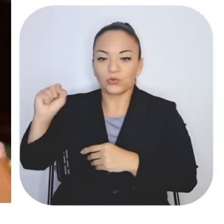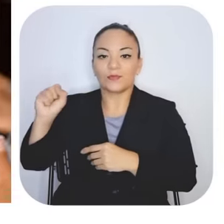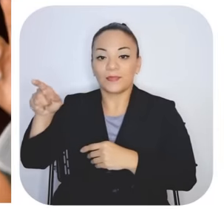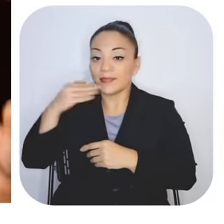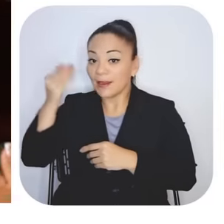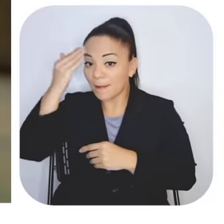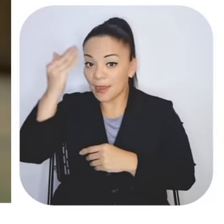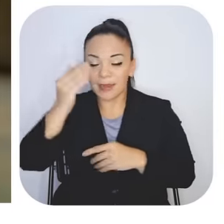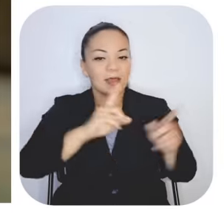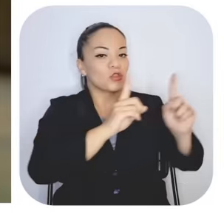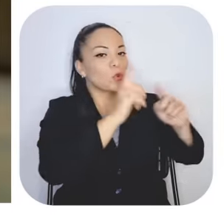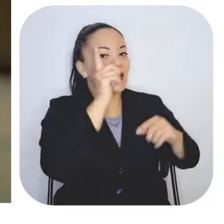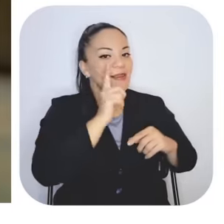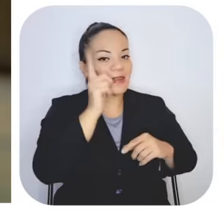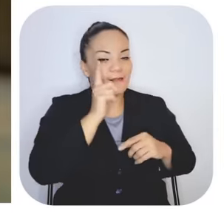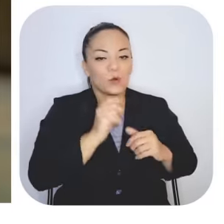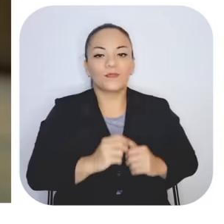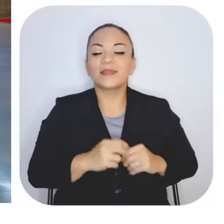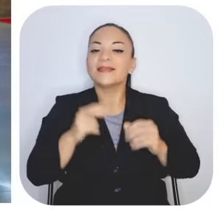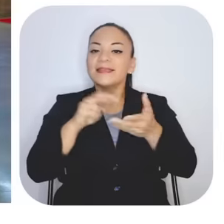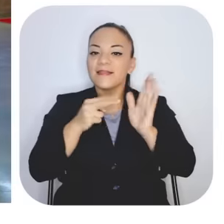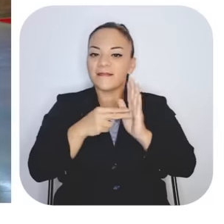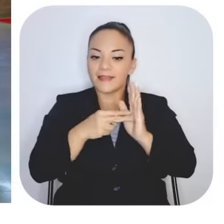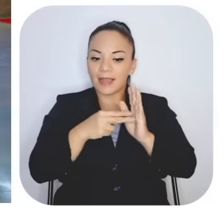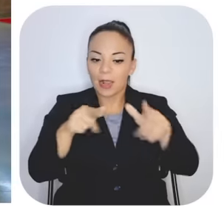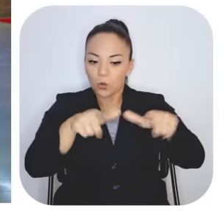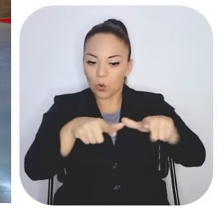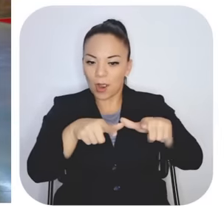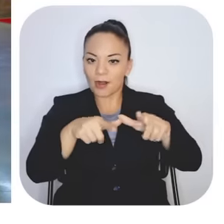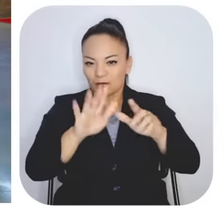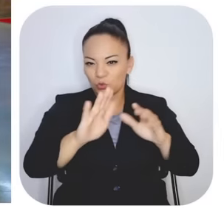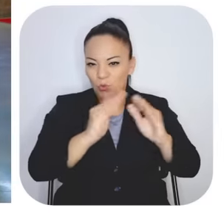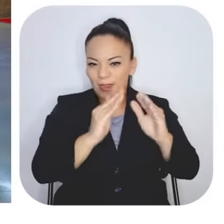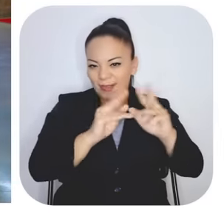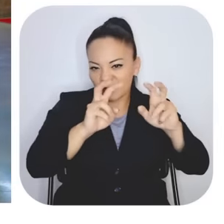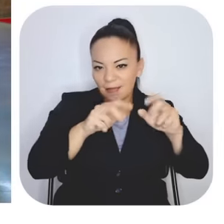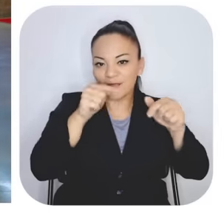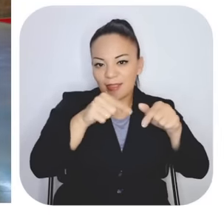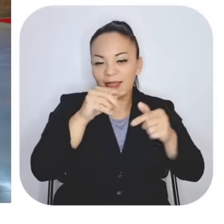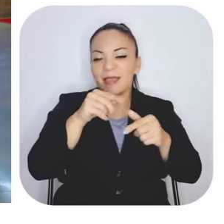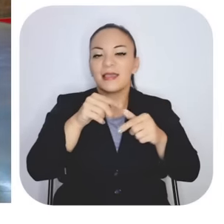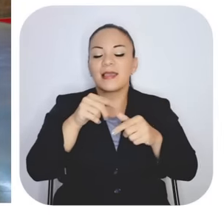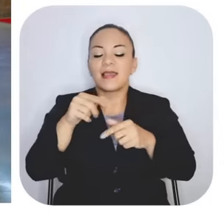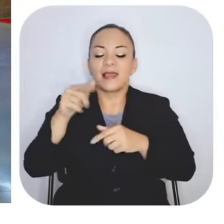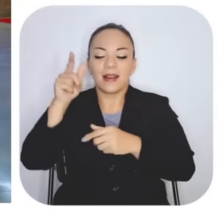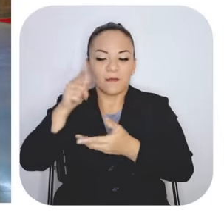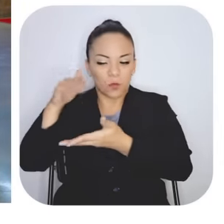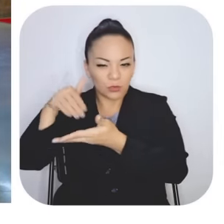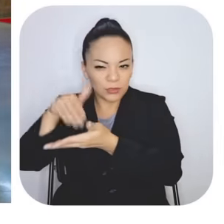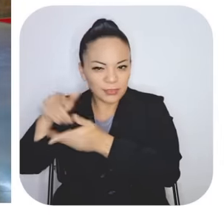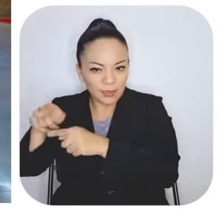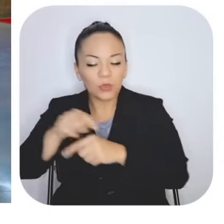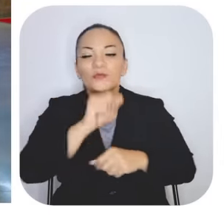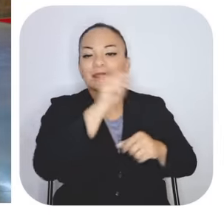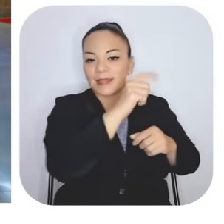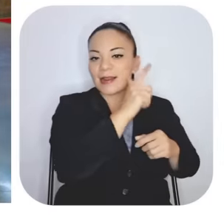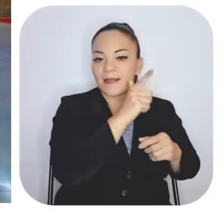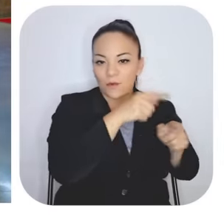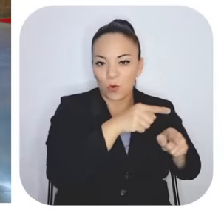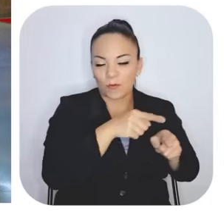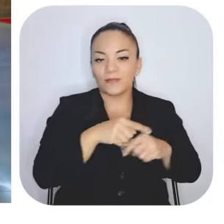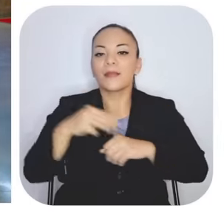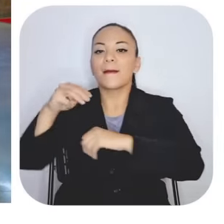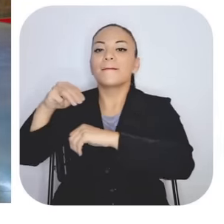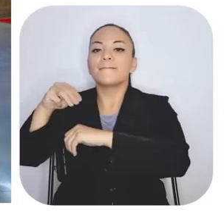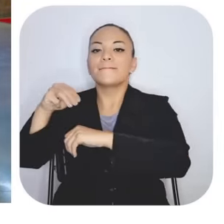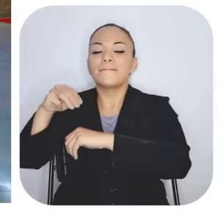Talamanca. No, aquí en Limón. Entonces, ya en el albergue estaba en Limón Centro. Ajá. Ok. En Moín. Ahí fue. En Moín.